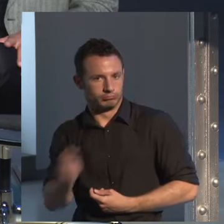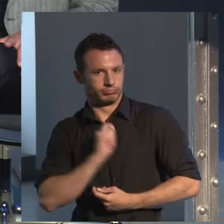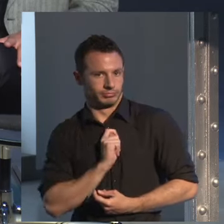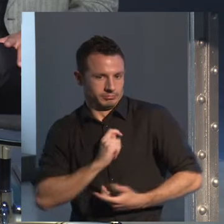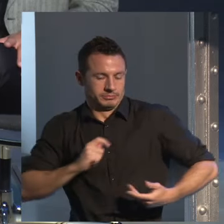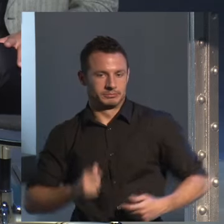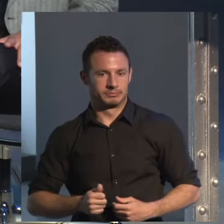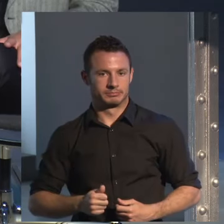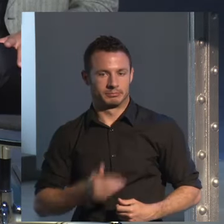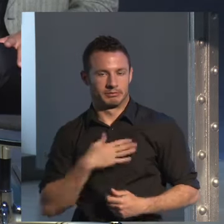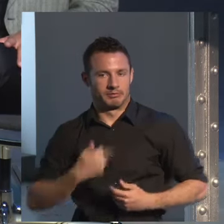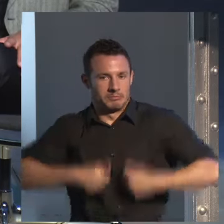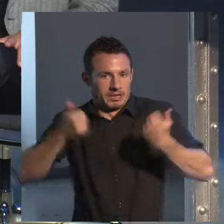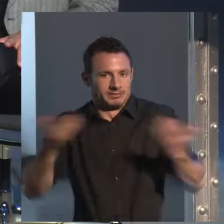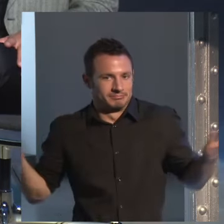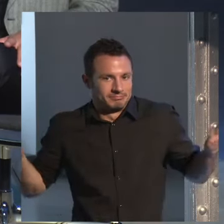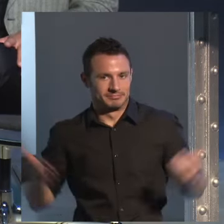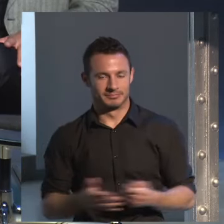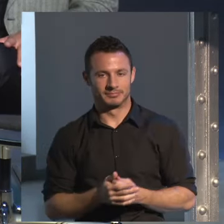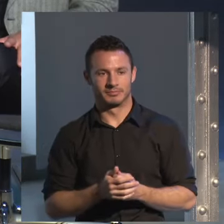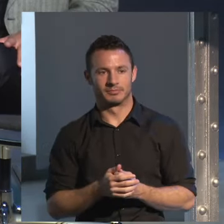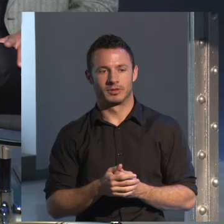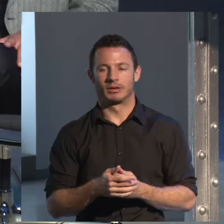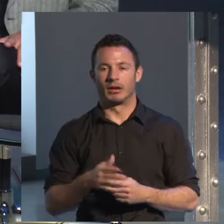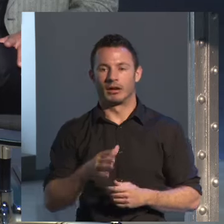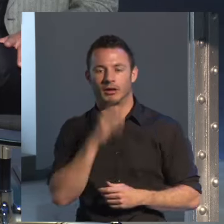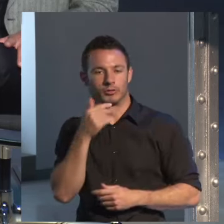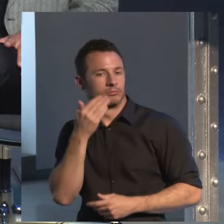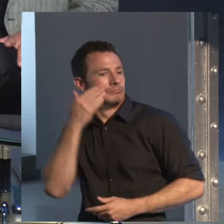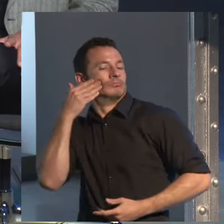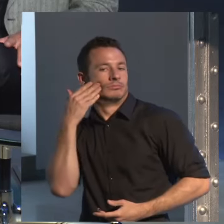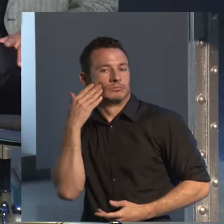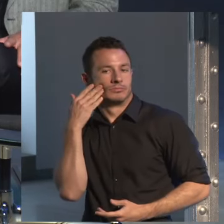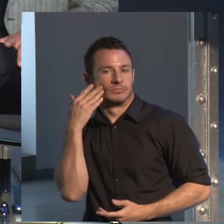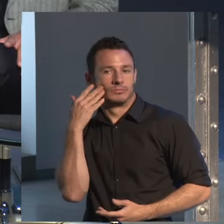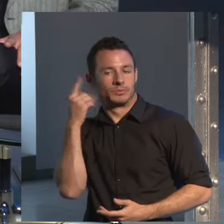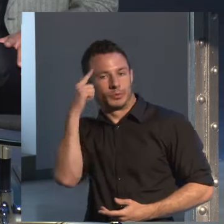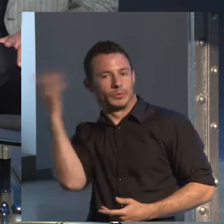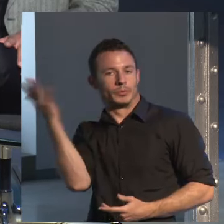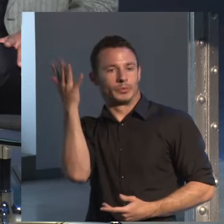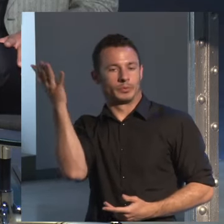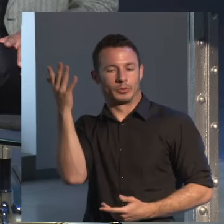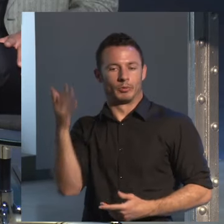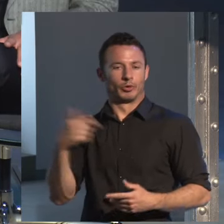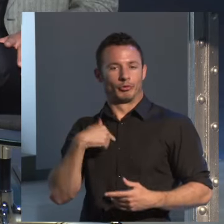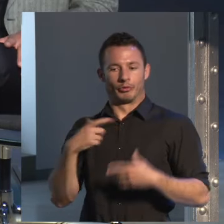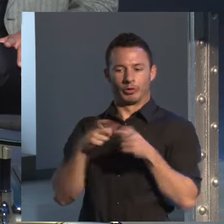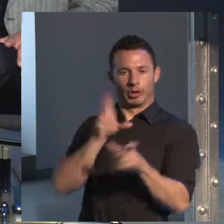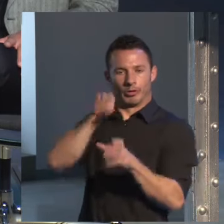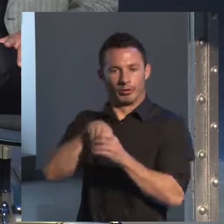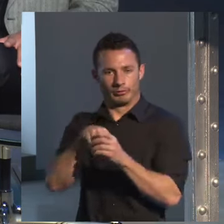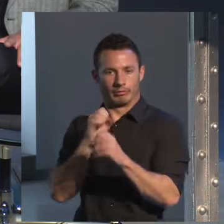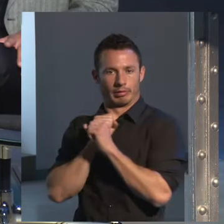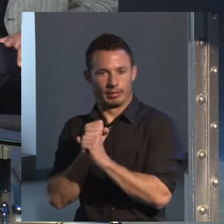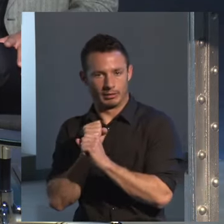sensación de que ponerse así un poco estupenda y decir no, no, es que me han metido en el género. Pues donde estoy